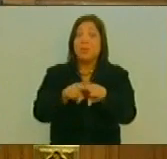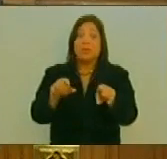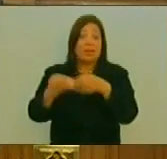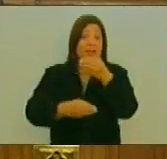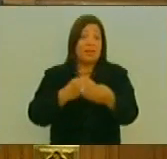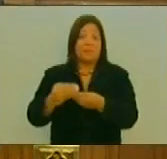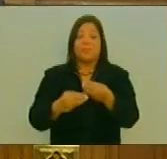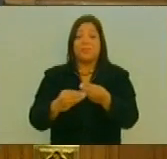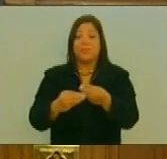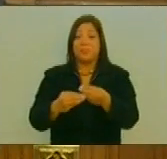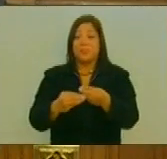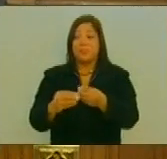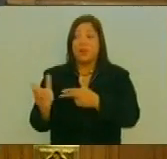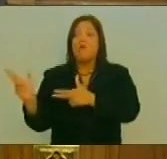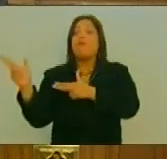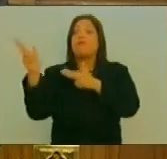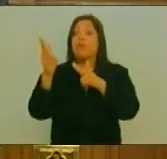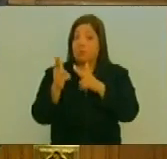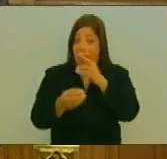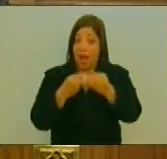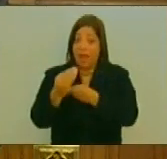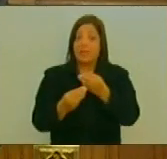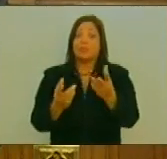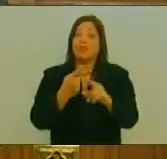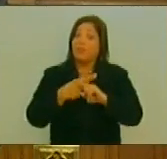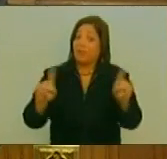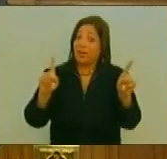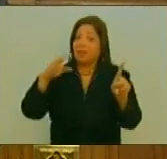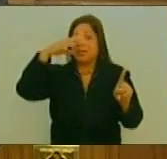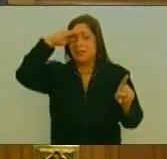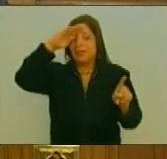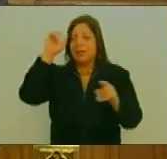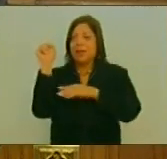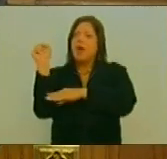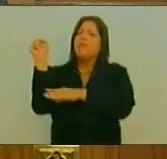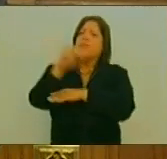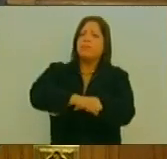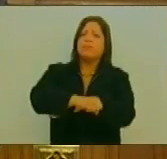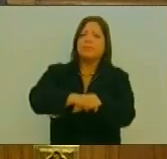Bajó con fusiles De la montaña Y los derrotó